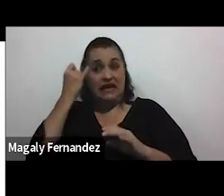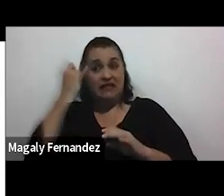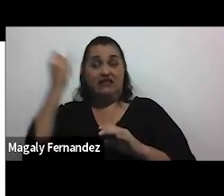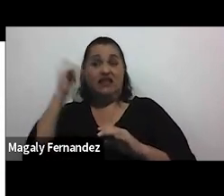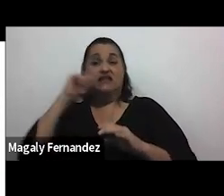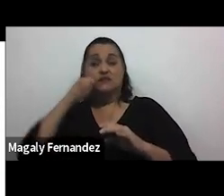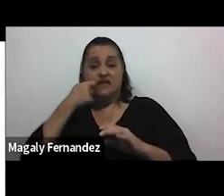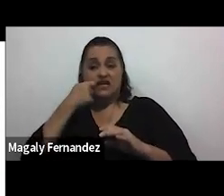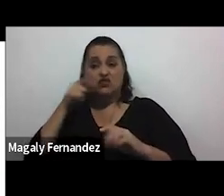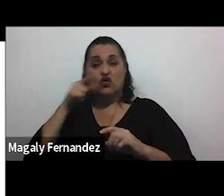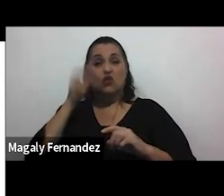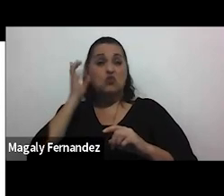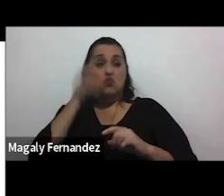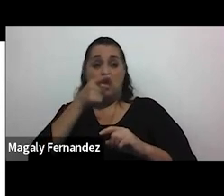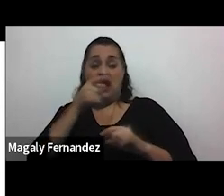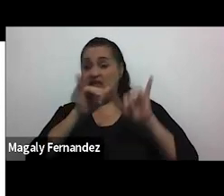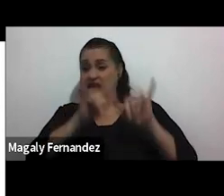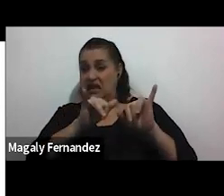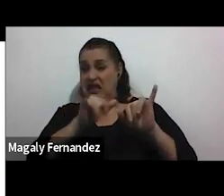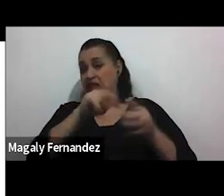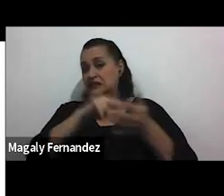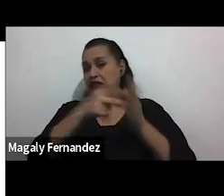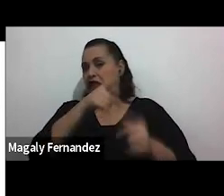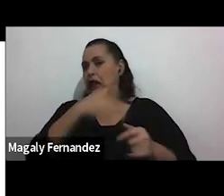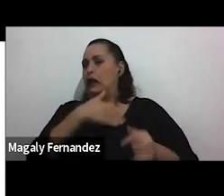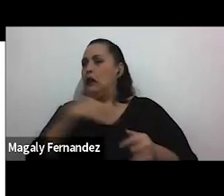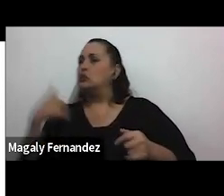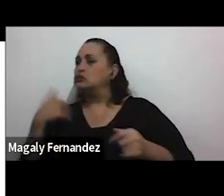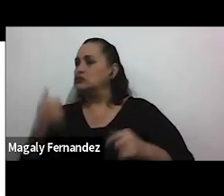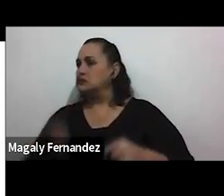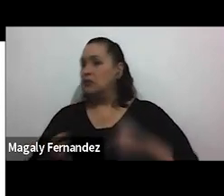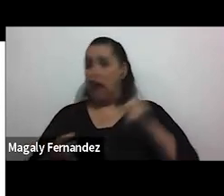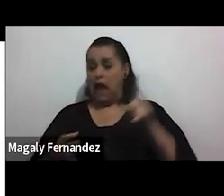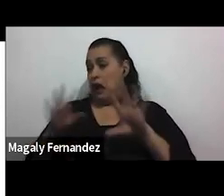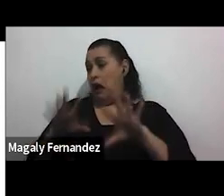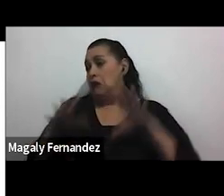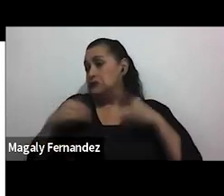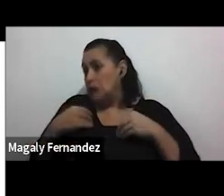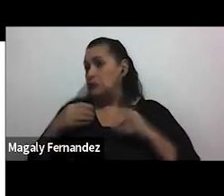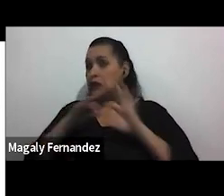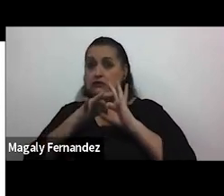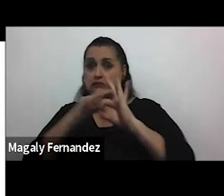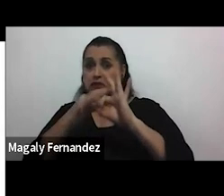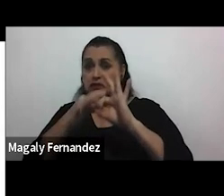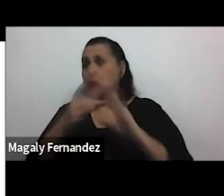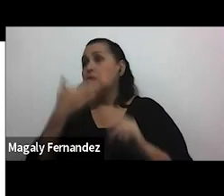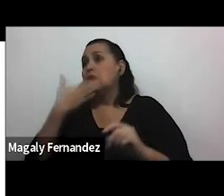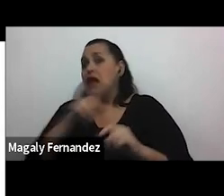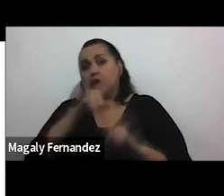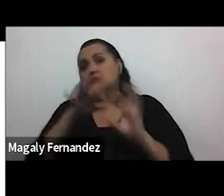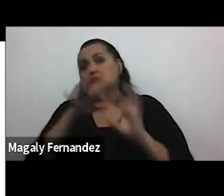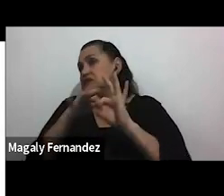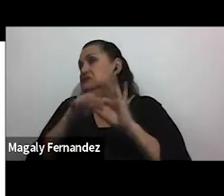si ella se queda ahí es porque le gusta no debe estar pasándola tan mal puesto que sigue en esa relación poco saludable no